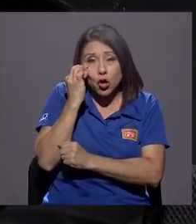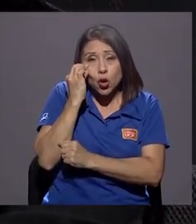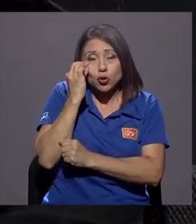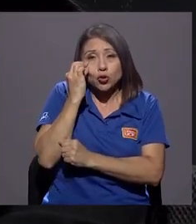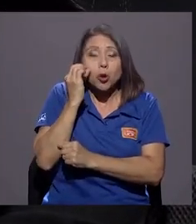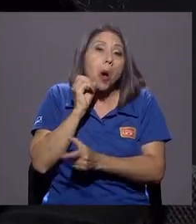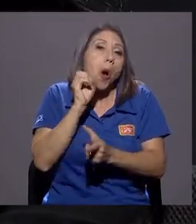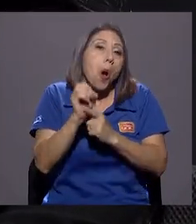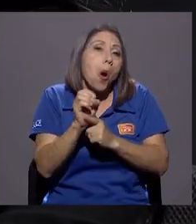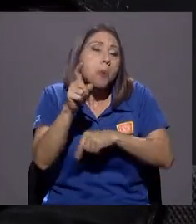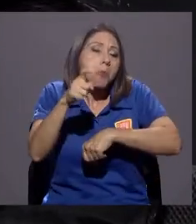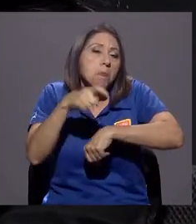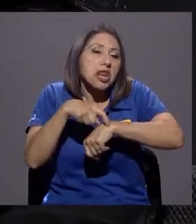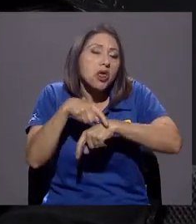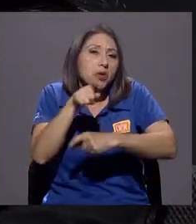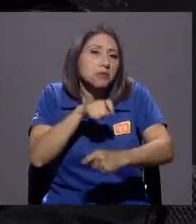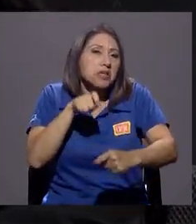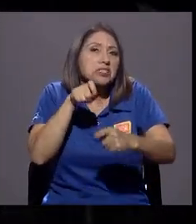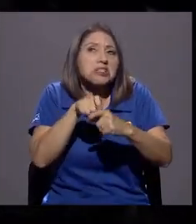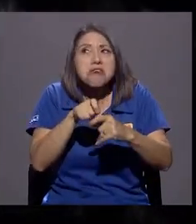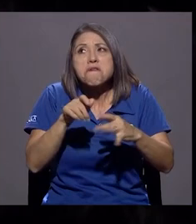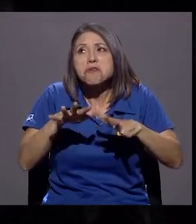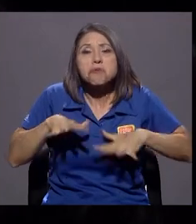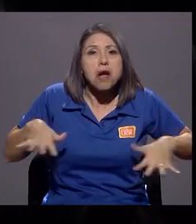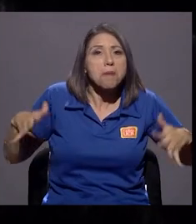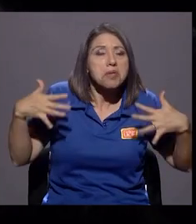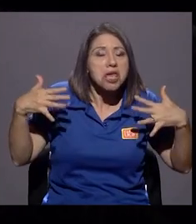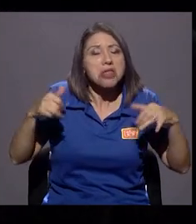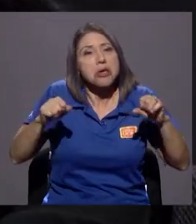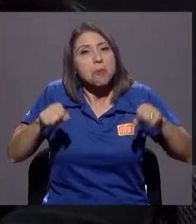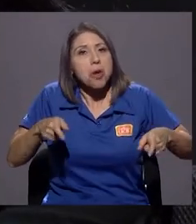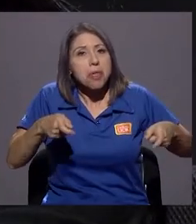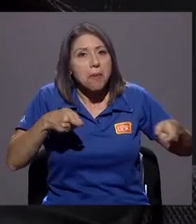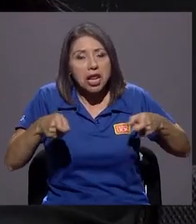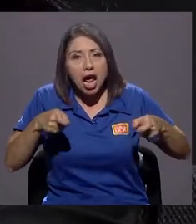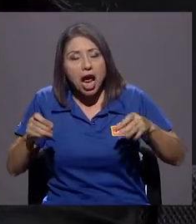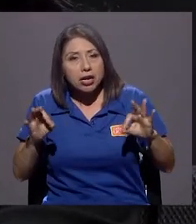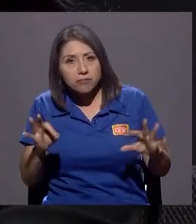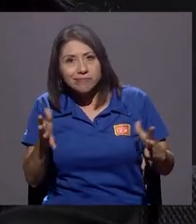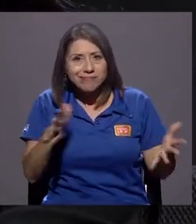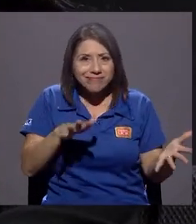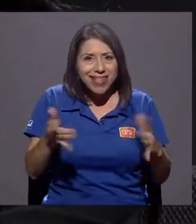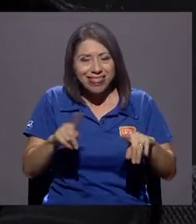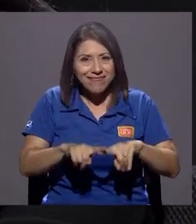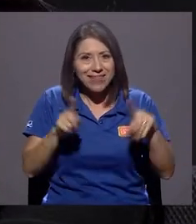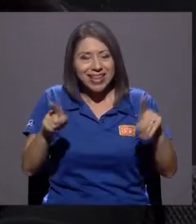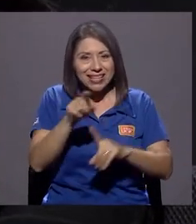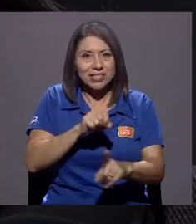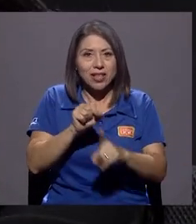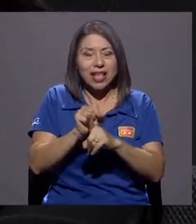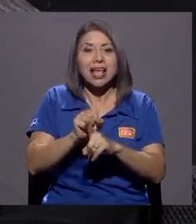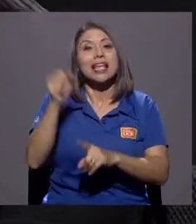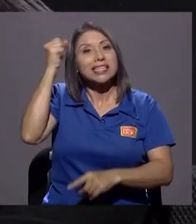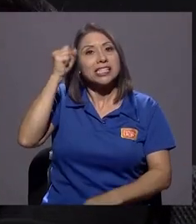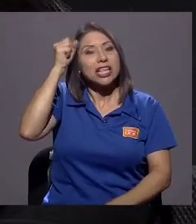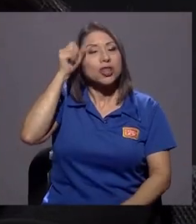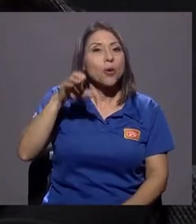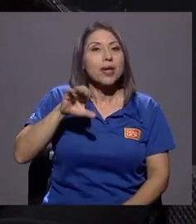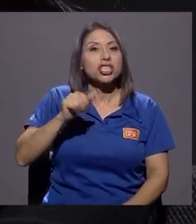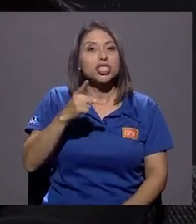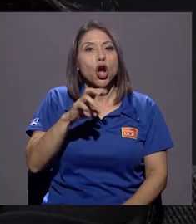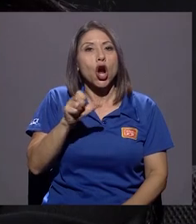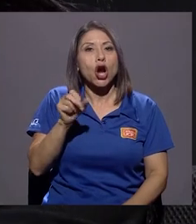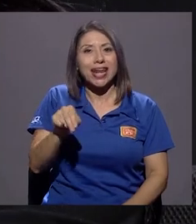determinado a un ambiente que lo puede manejar. El síndrome de Sjögren lo que produce es